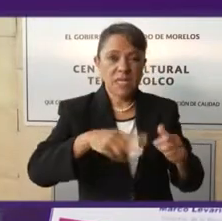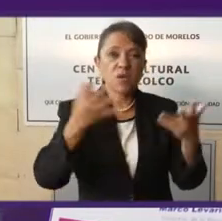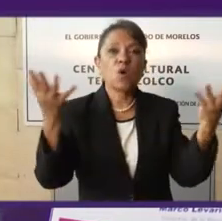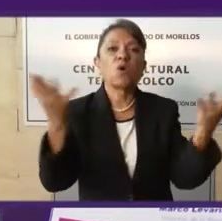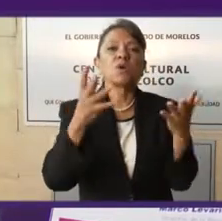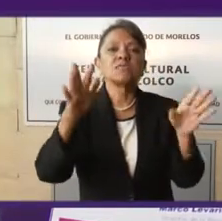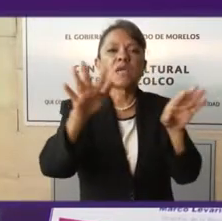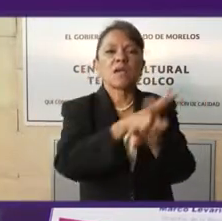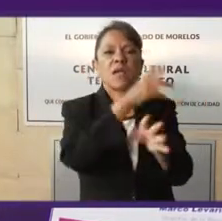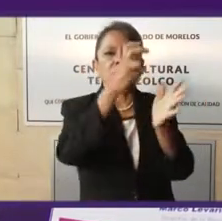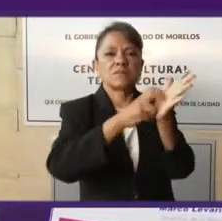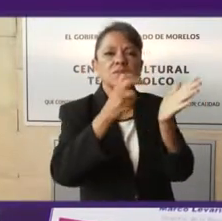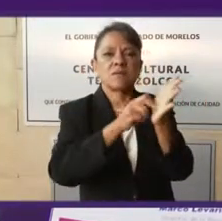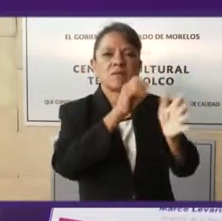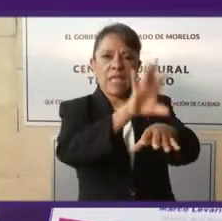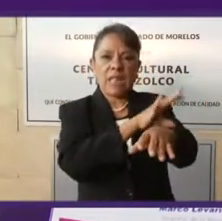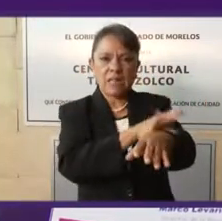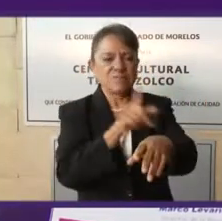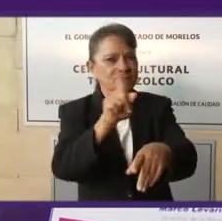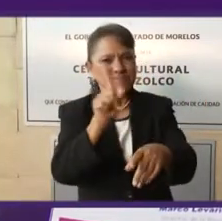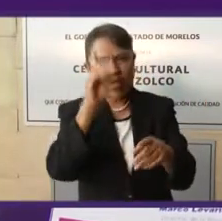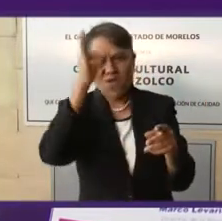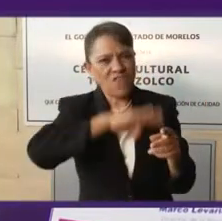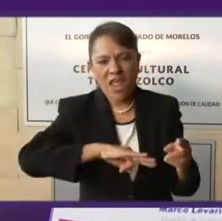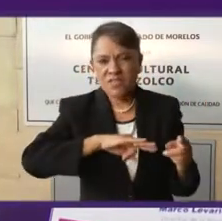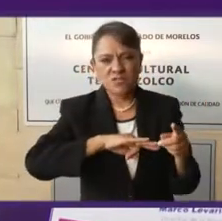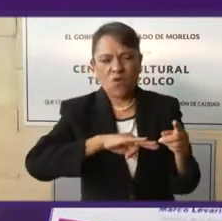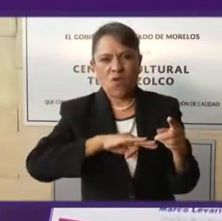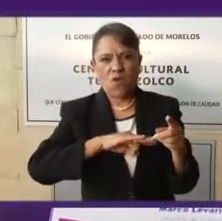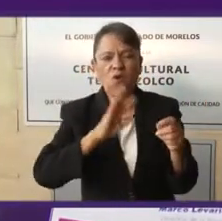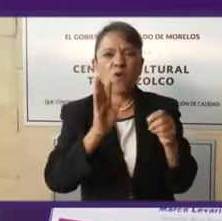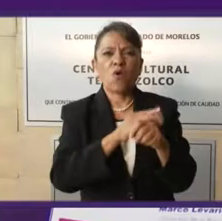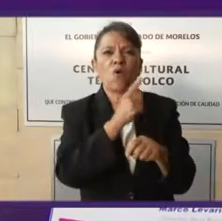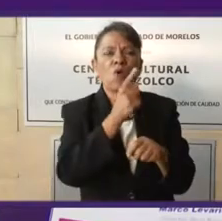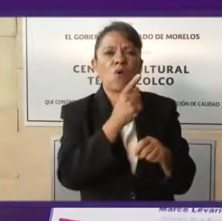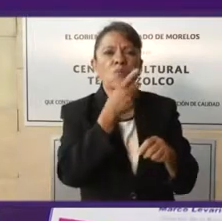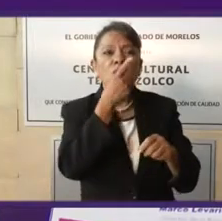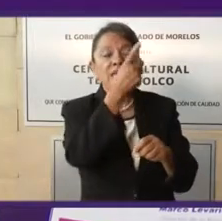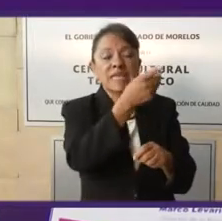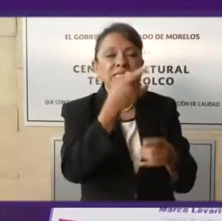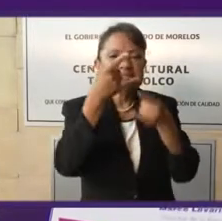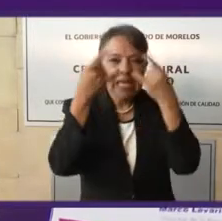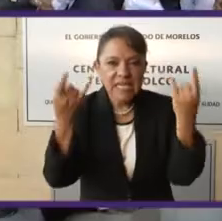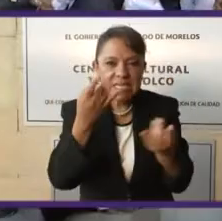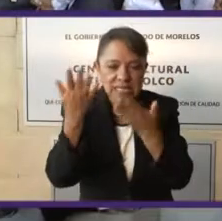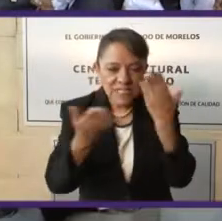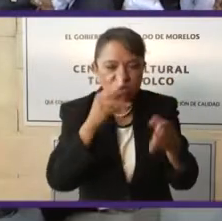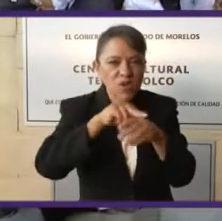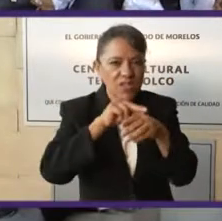Reforma Energética. Falso. Póngase a un poquito la historia reciente, doctor.